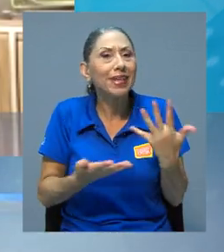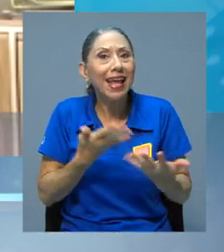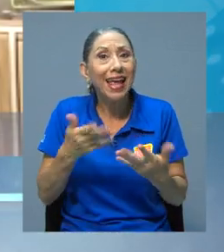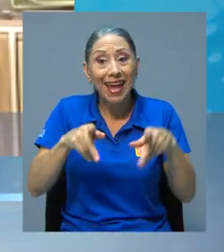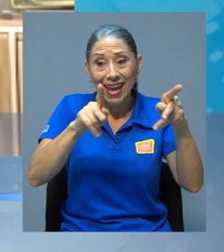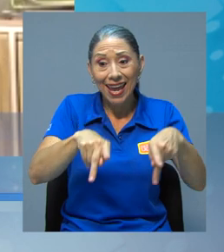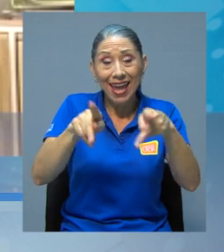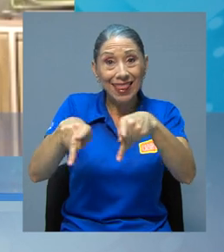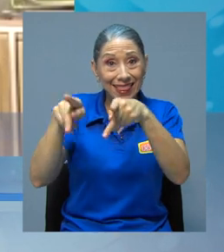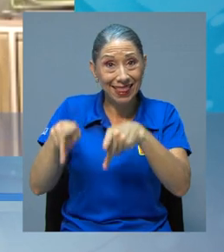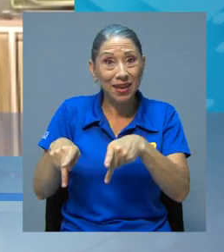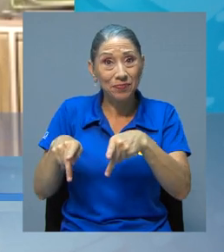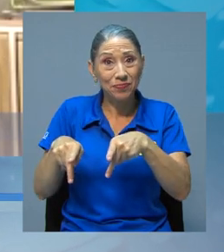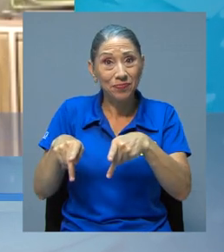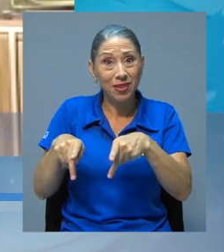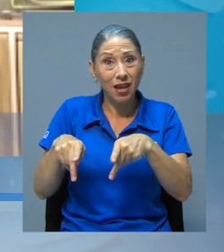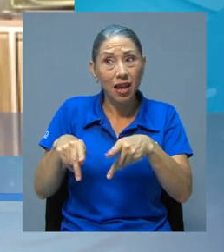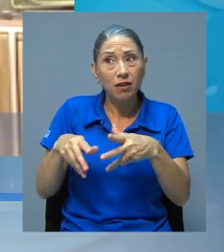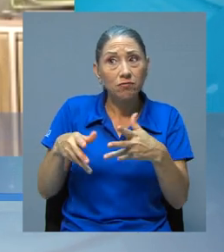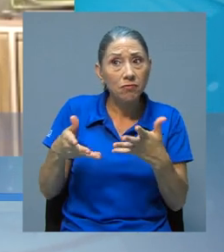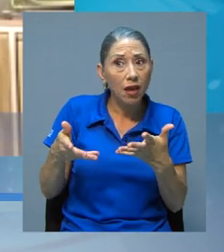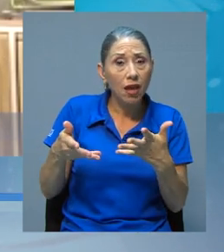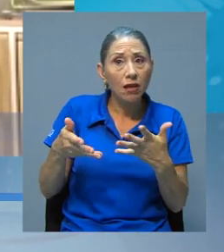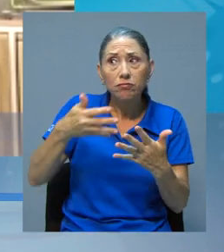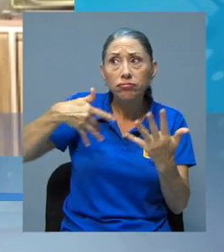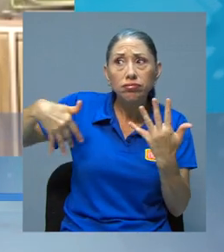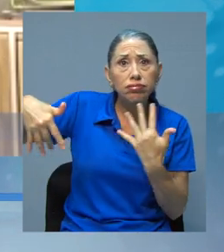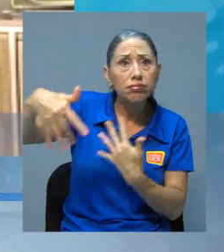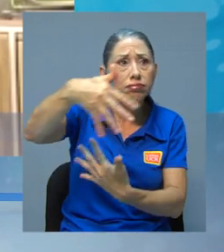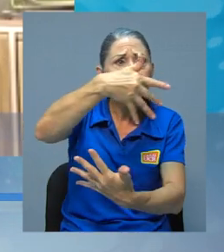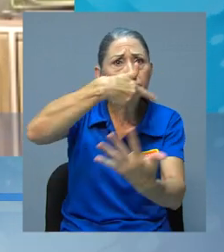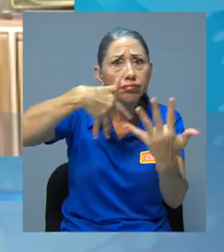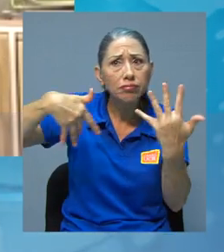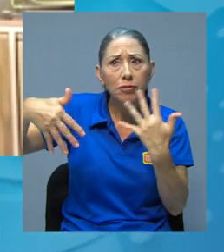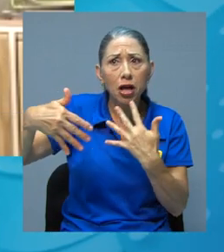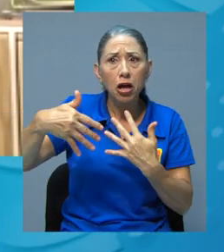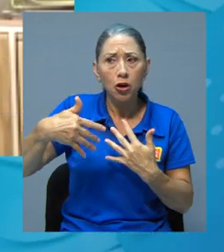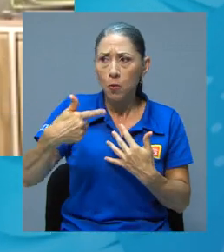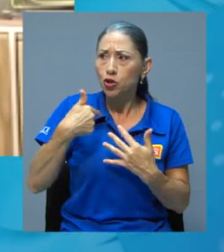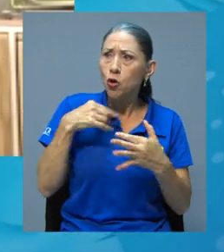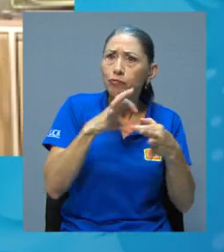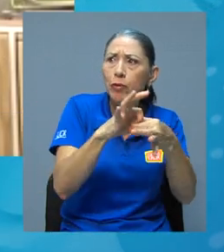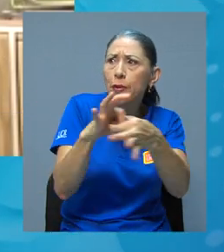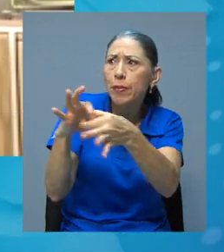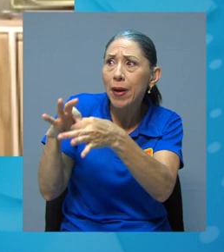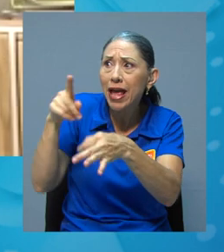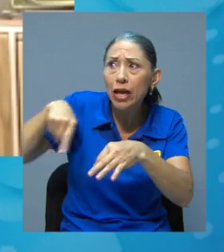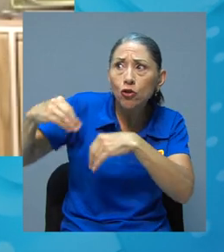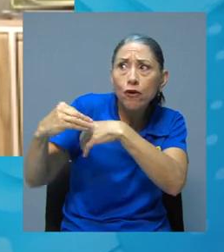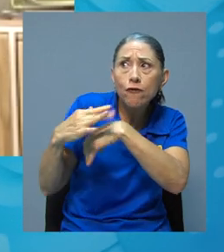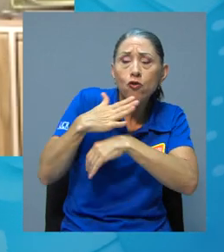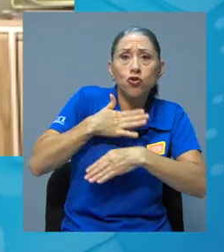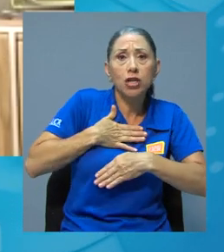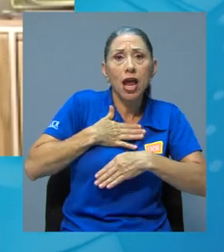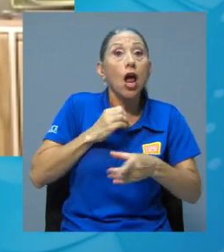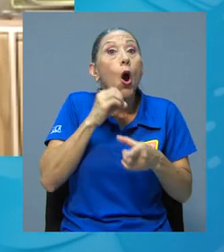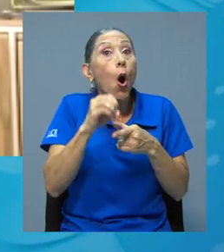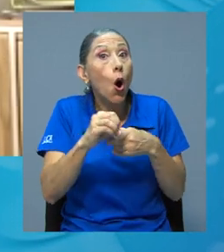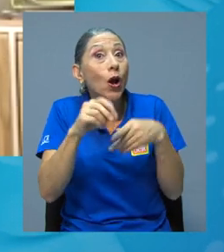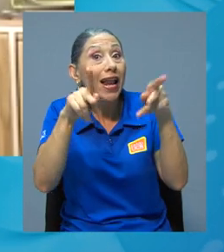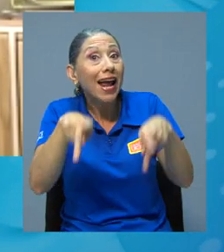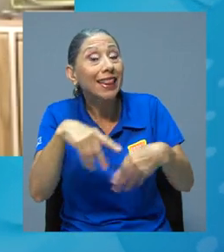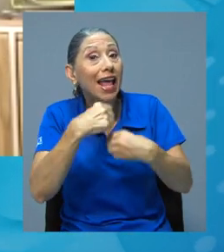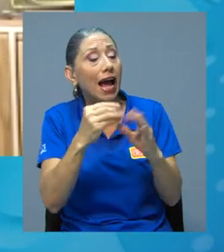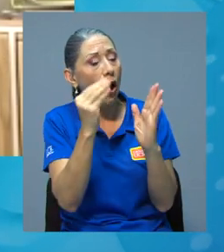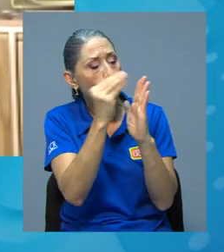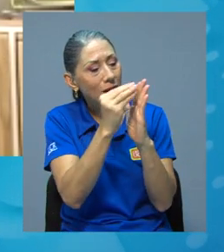la gente con la que se rodean las personas, qué tanto influye el hecho de que la gente haga una lista o que